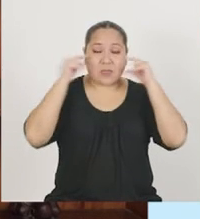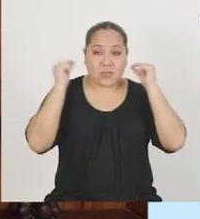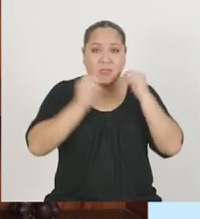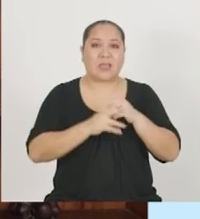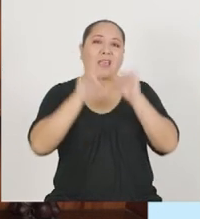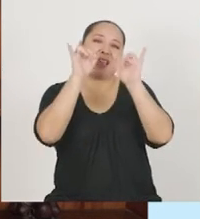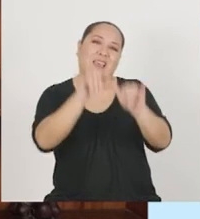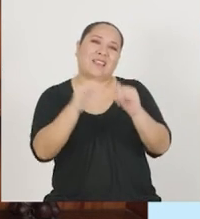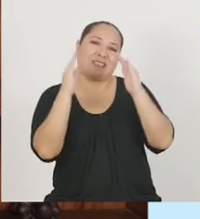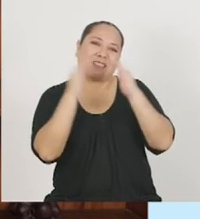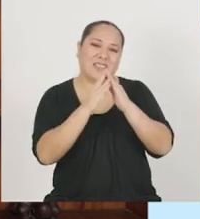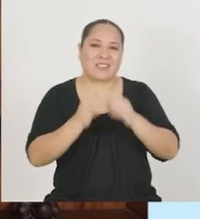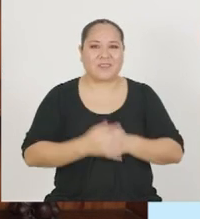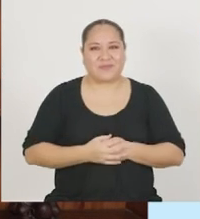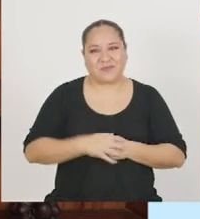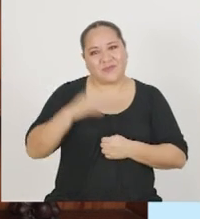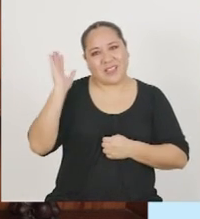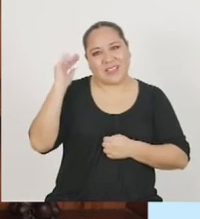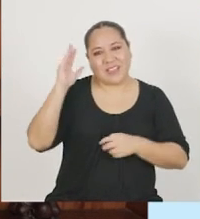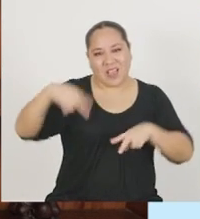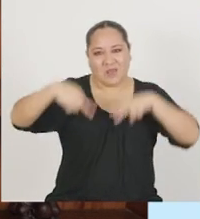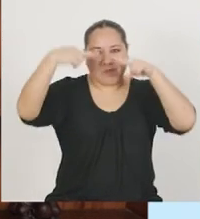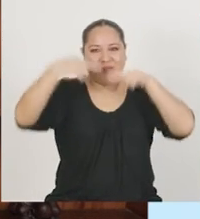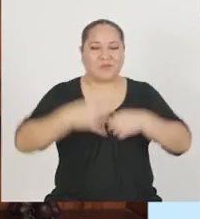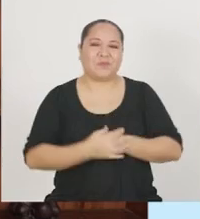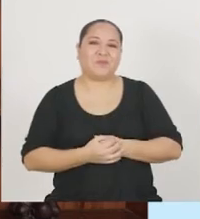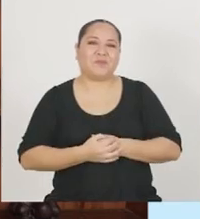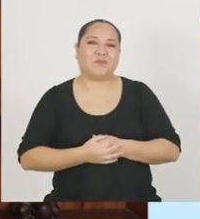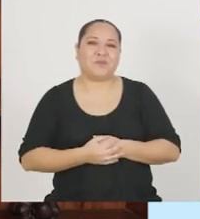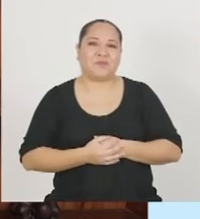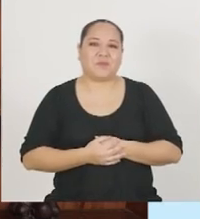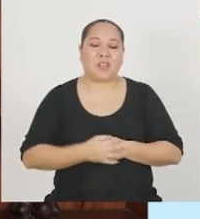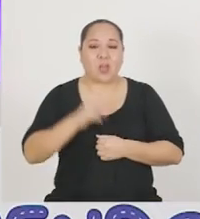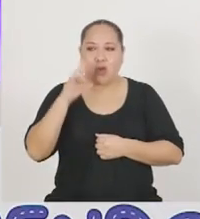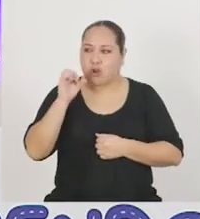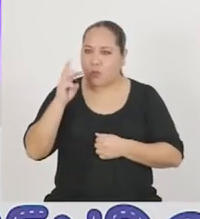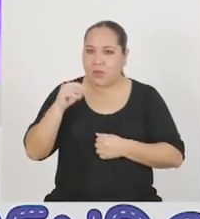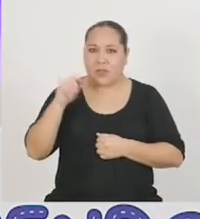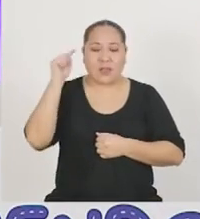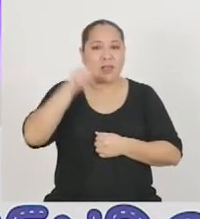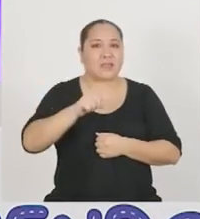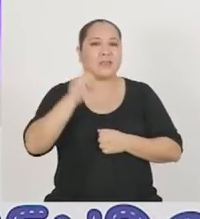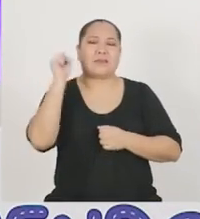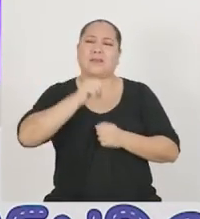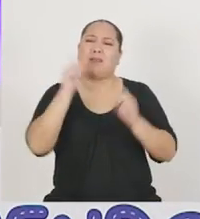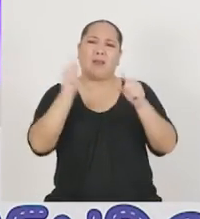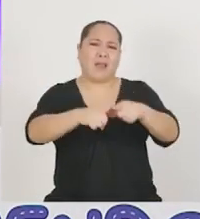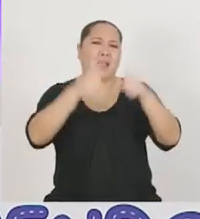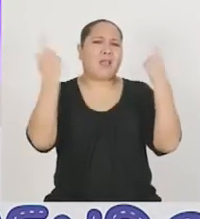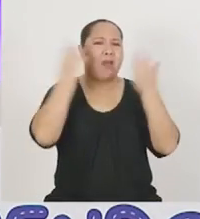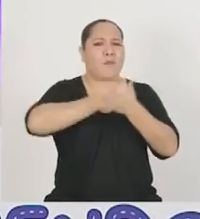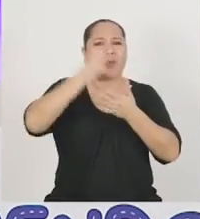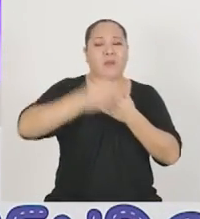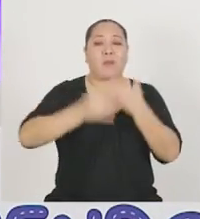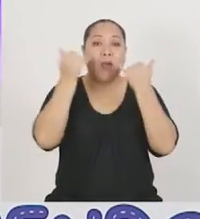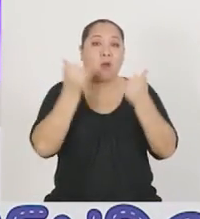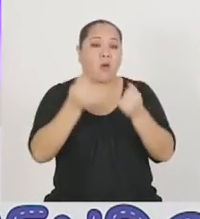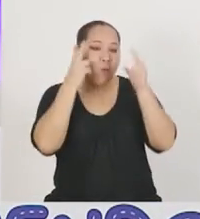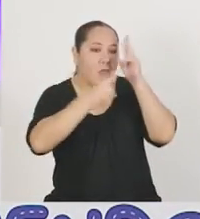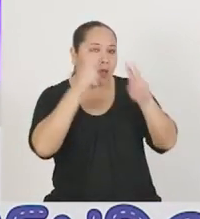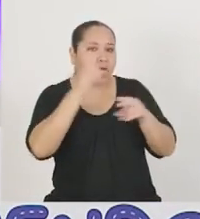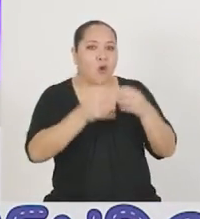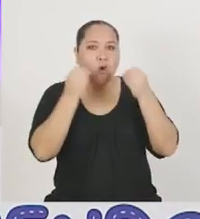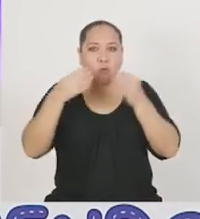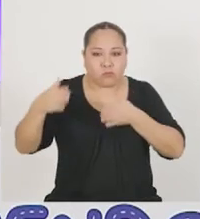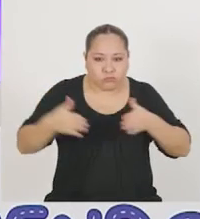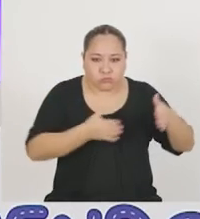mascarilla y quédense en casa. Hasta la próxima. Romina, este sí ha sido un gran programa. Ahora